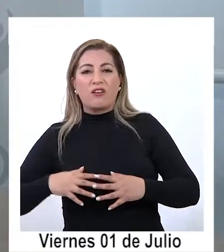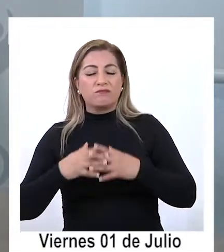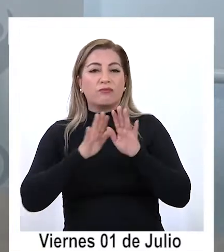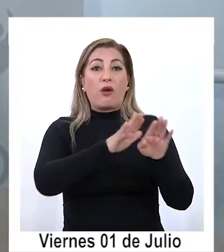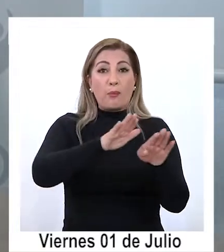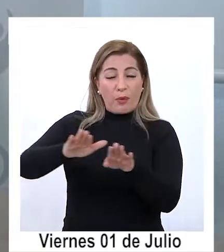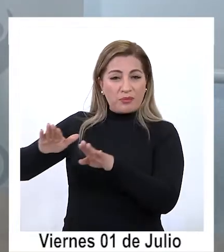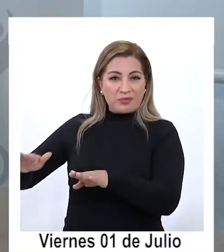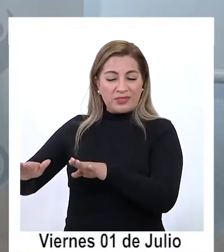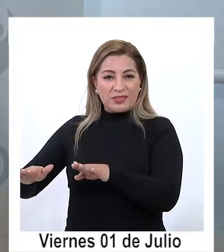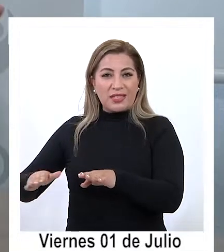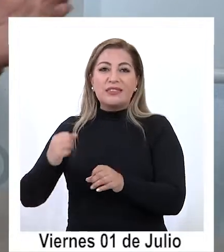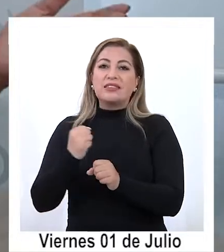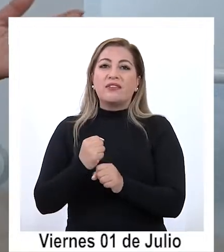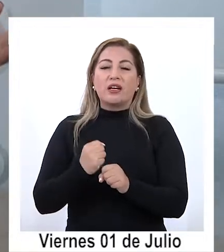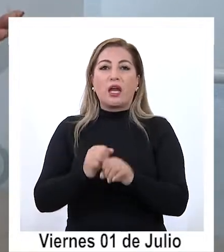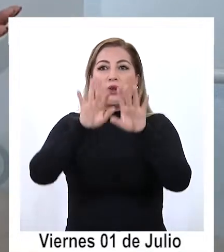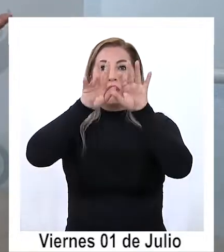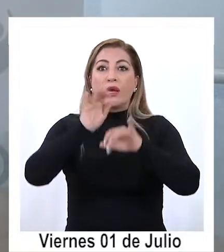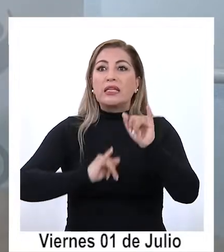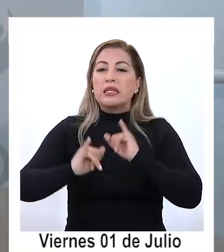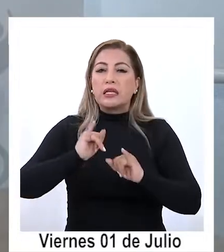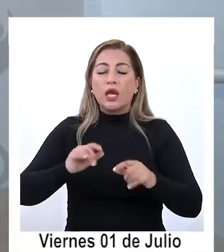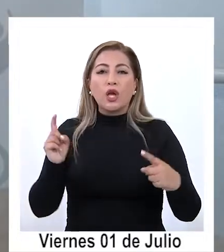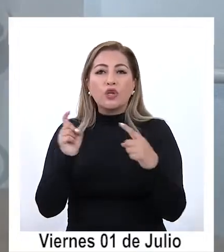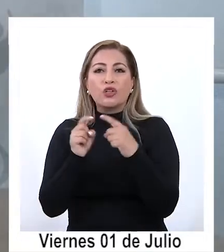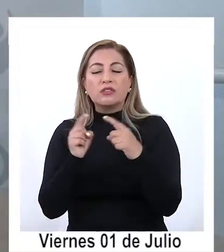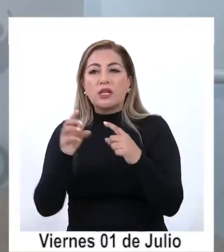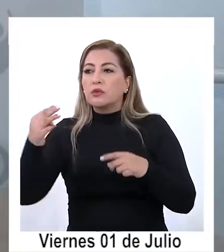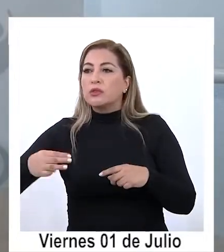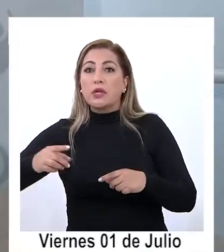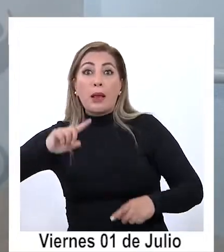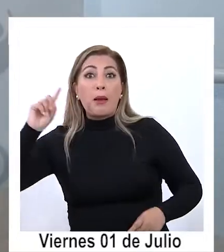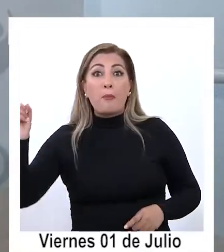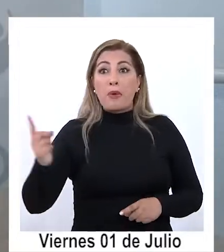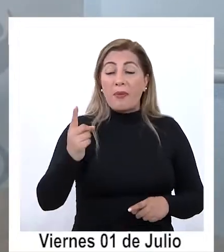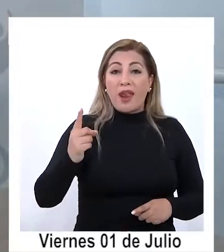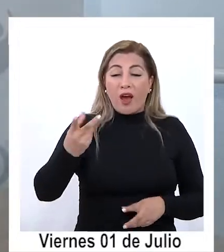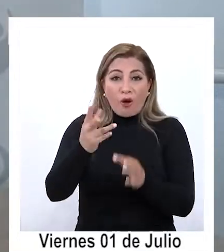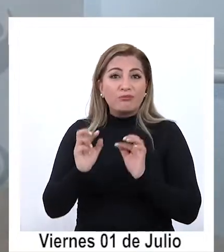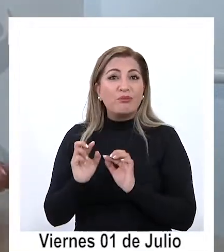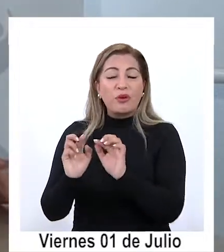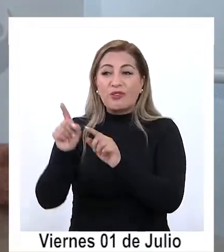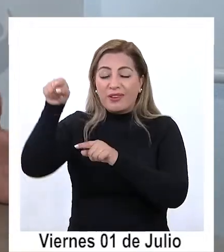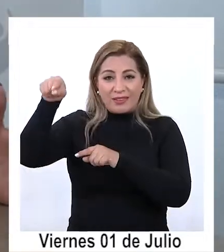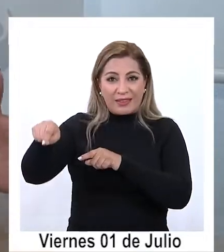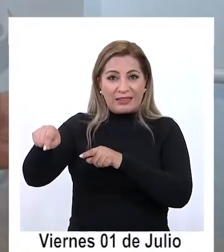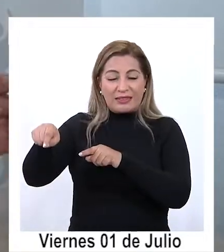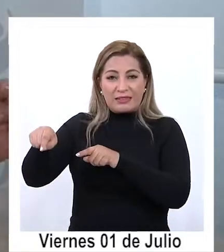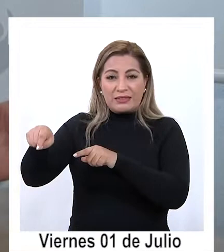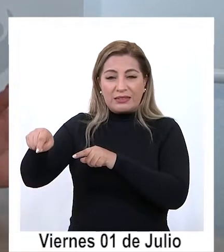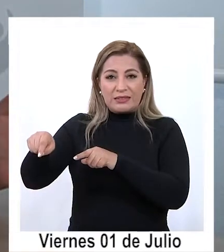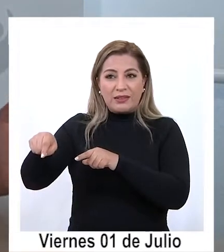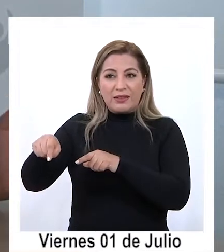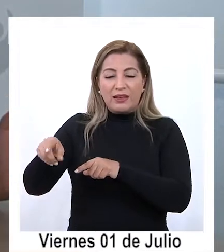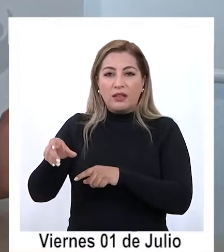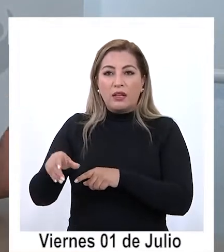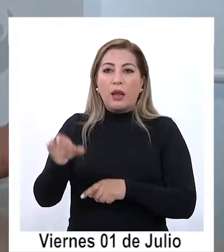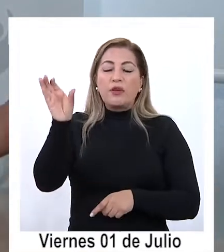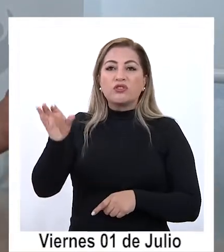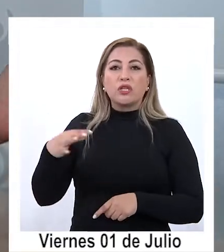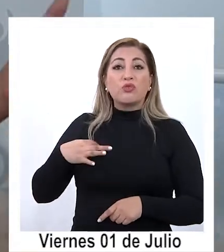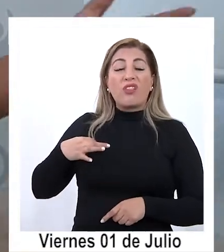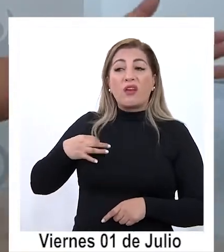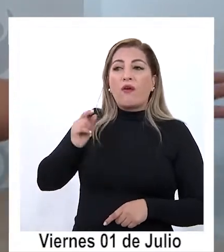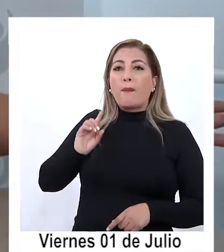en línea cierto con los municipios porque los municipios son la primera ventana cierto la primera puerta que golpea al